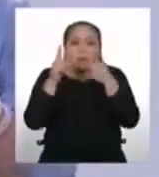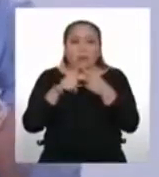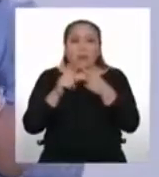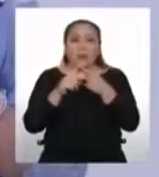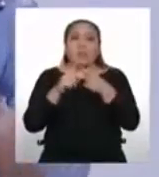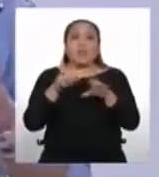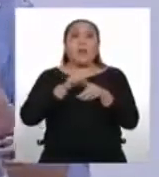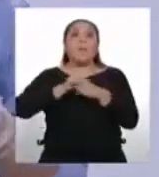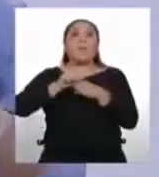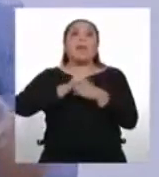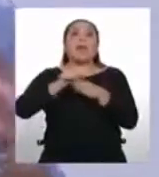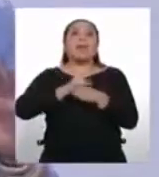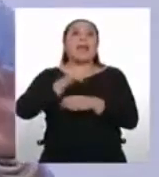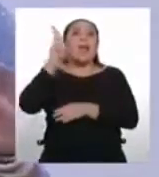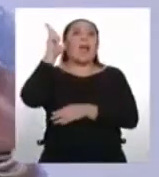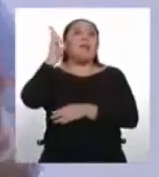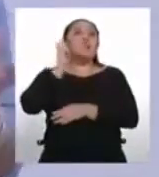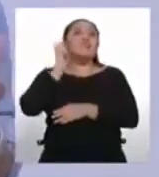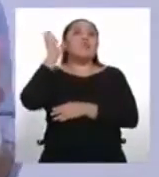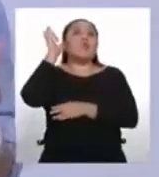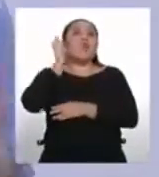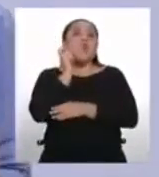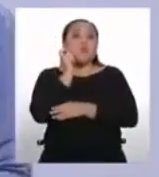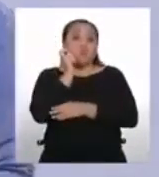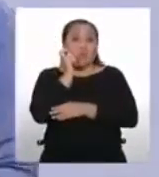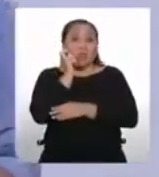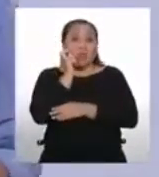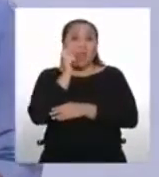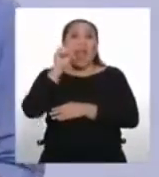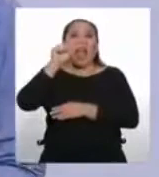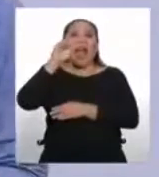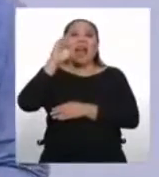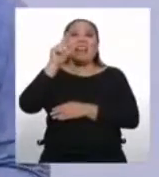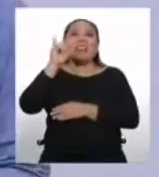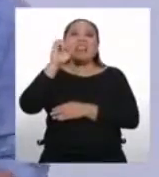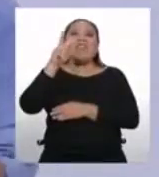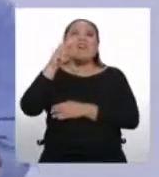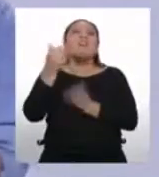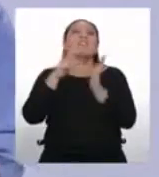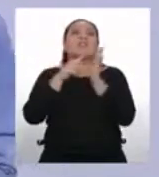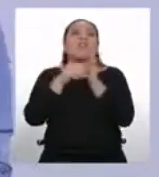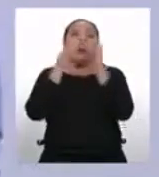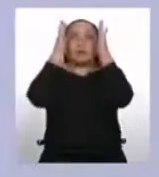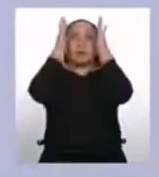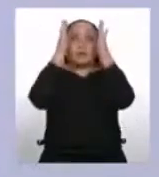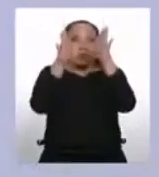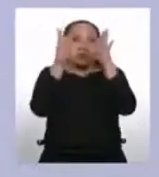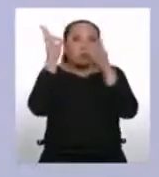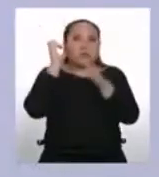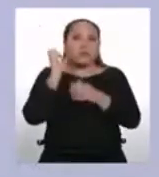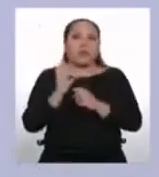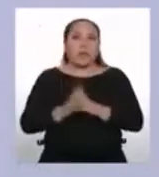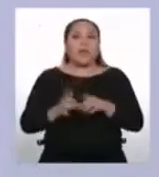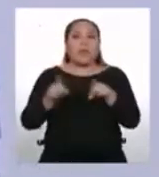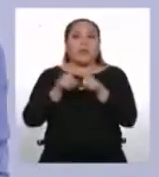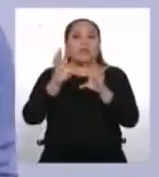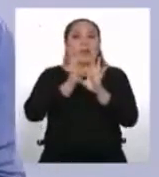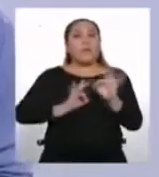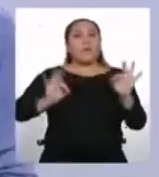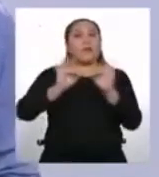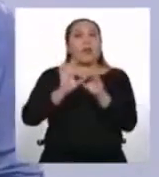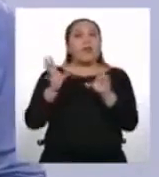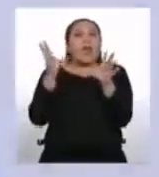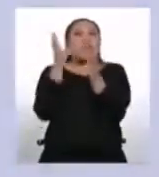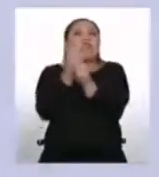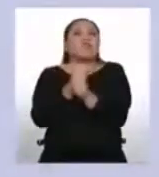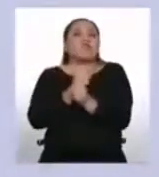practicar la escucha activa. Además, es muy útil tomar nota de lo que escuchamos y resumir con nuestras propias palabras las ideas